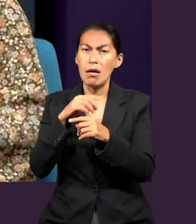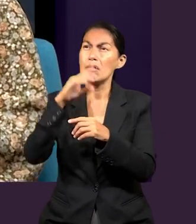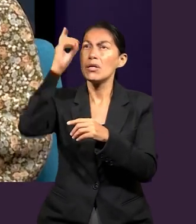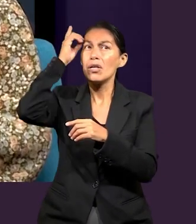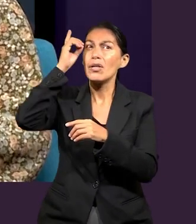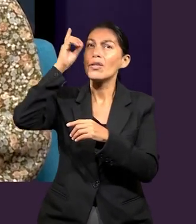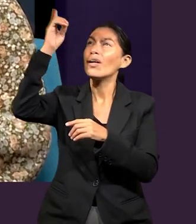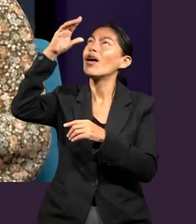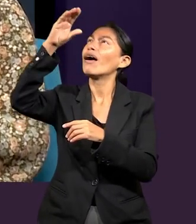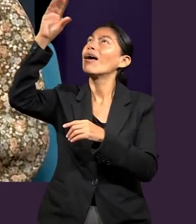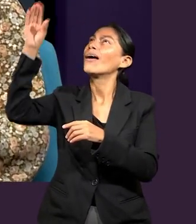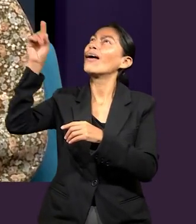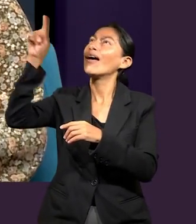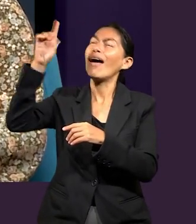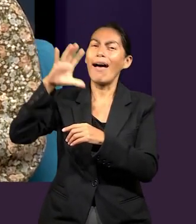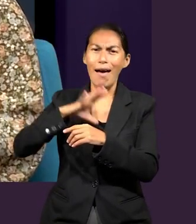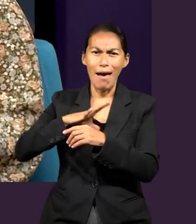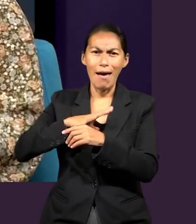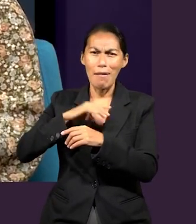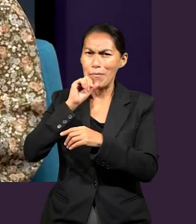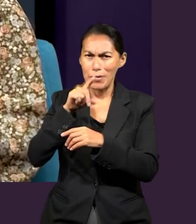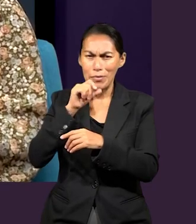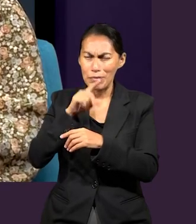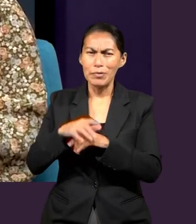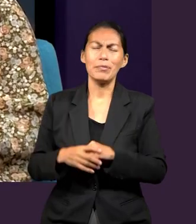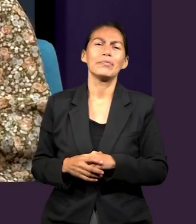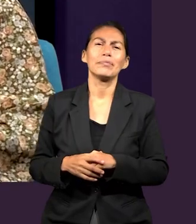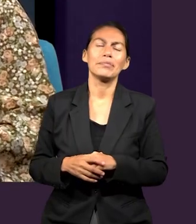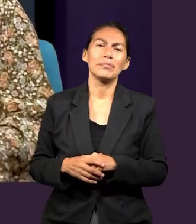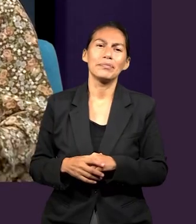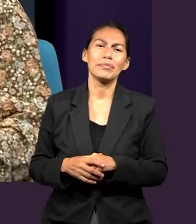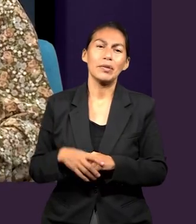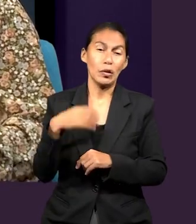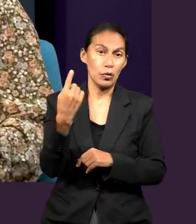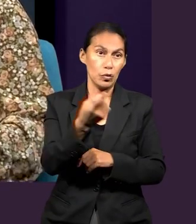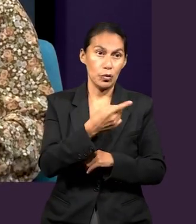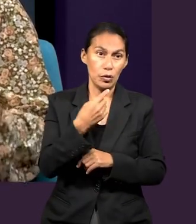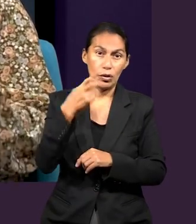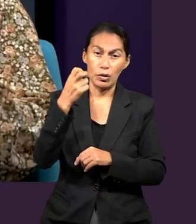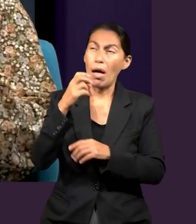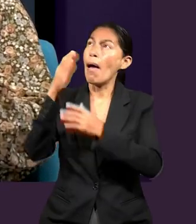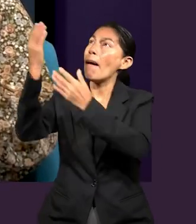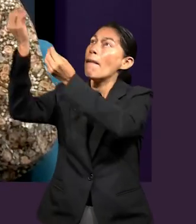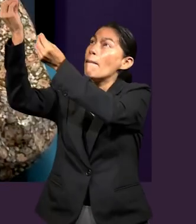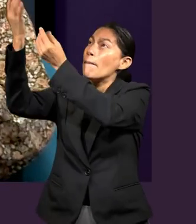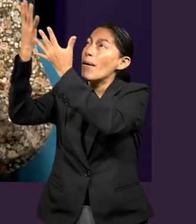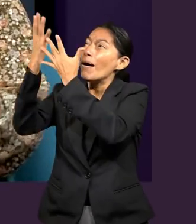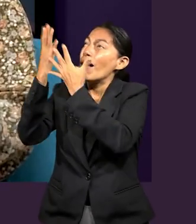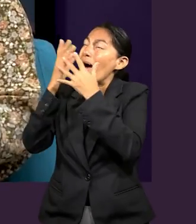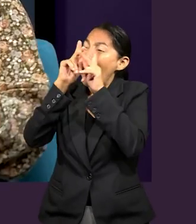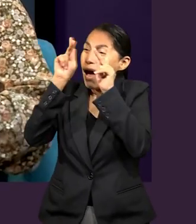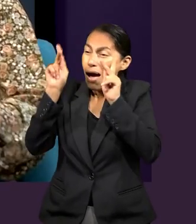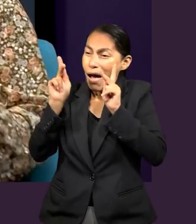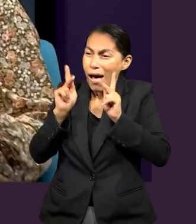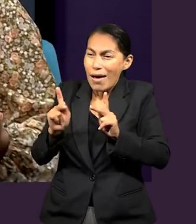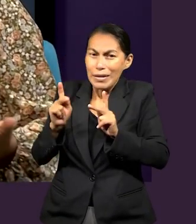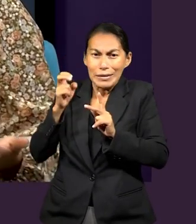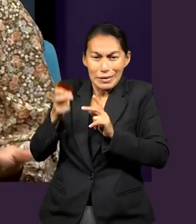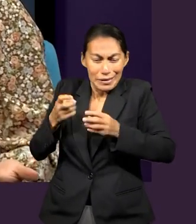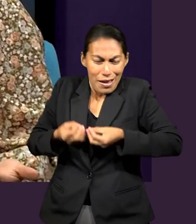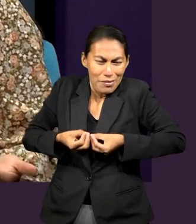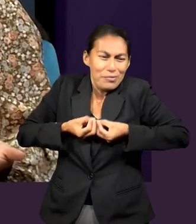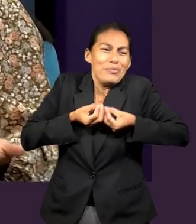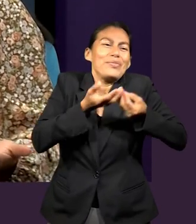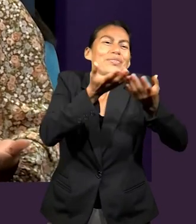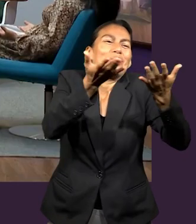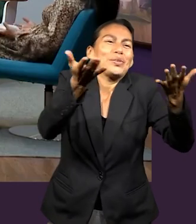misma ciudadanía, y ahora el propósito nuestro en conjunto es poder compartir esa paz que solo